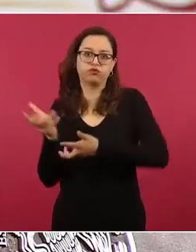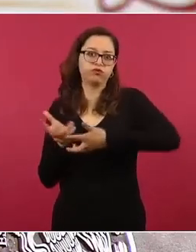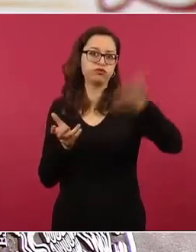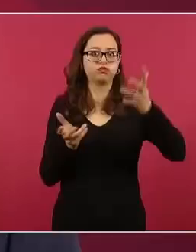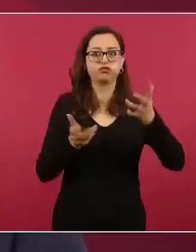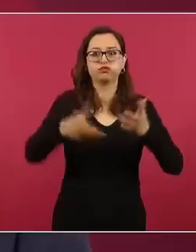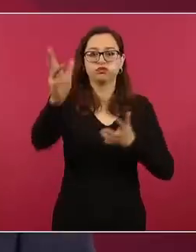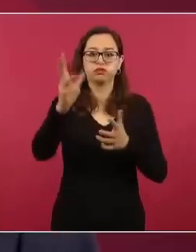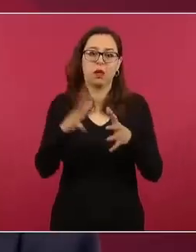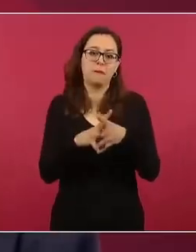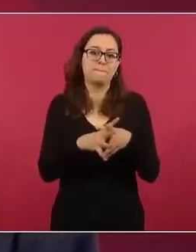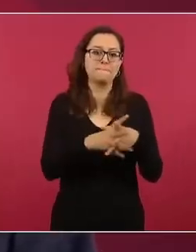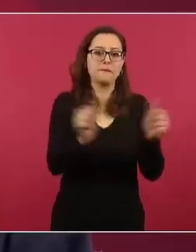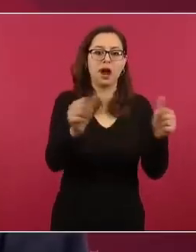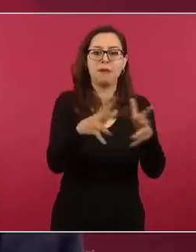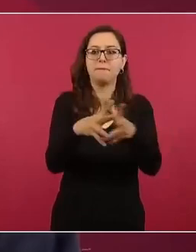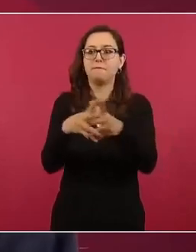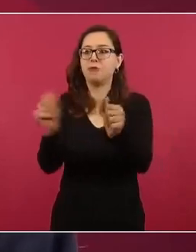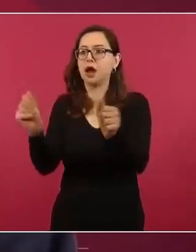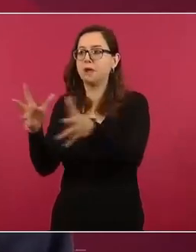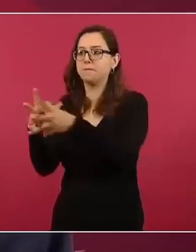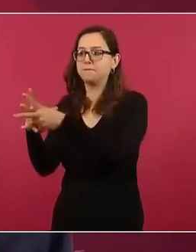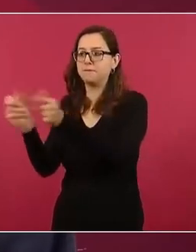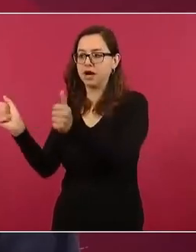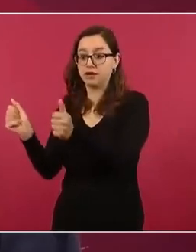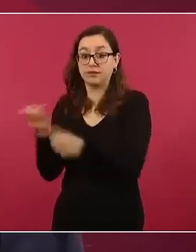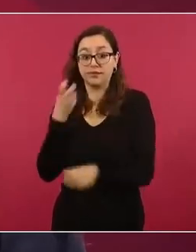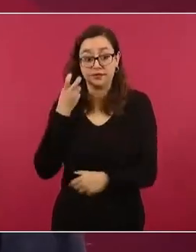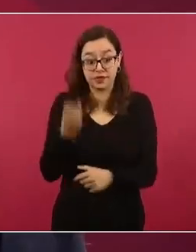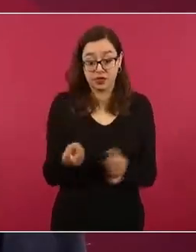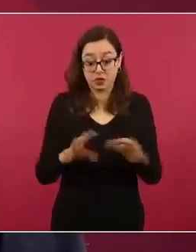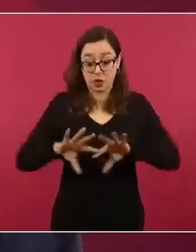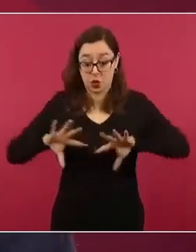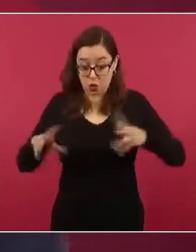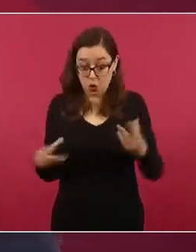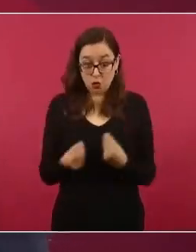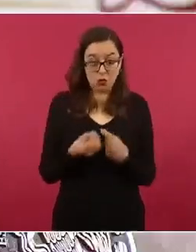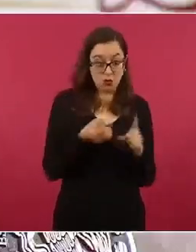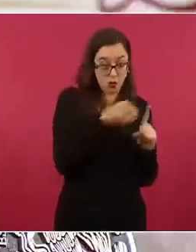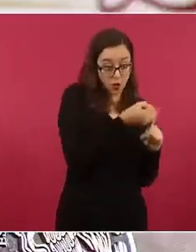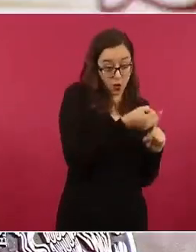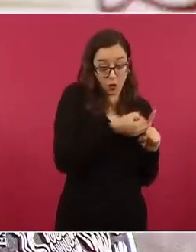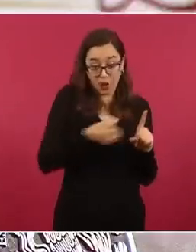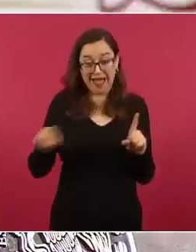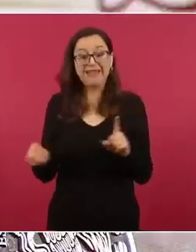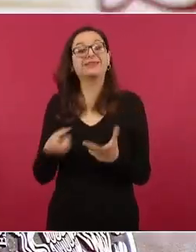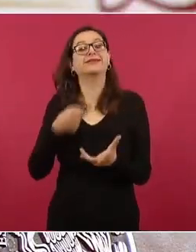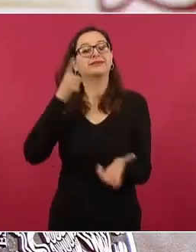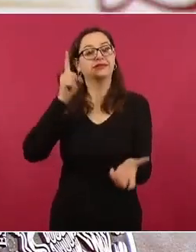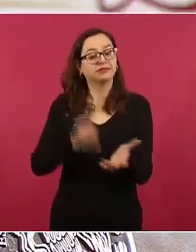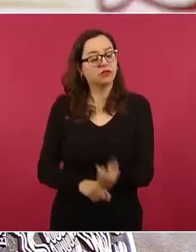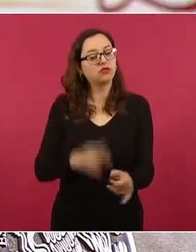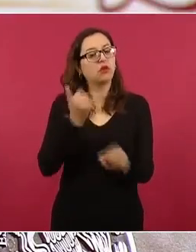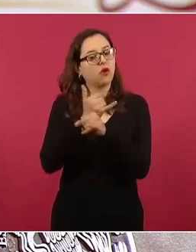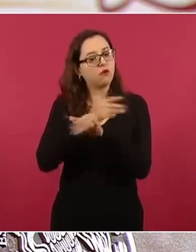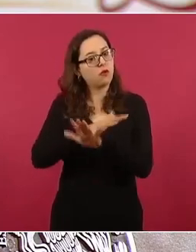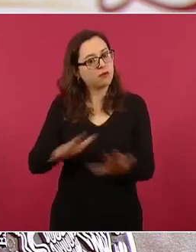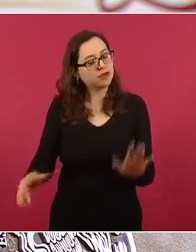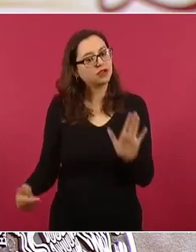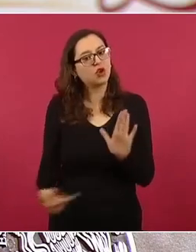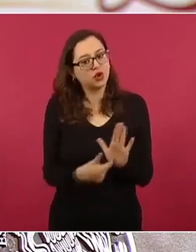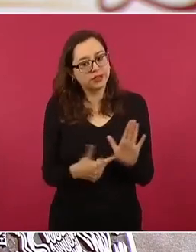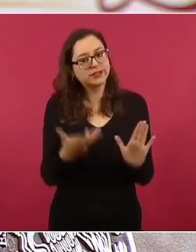estudiantes. Con todos estos elementos de la reconstrucción que vienen desarrollados de manera muy puntual en el informe,